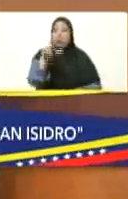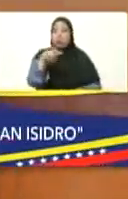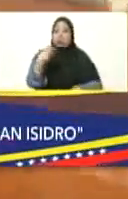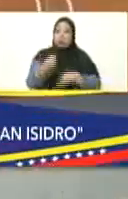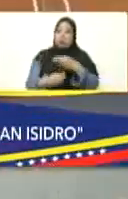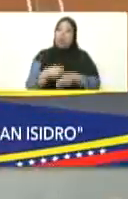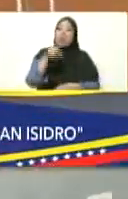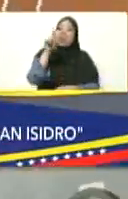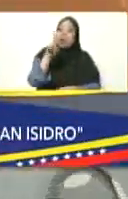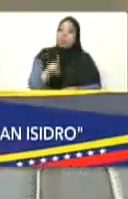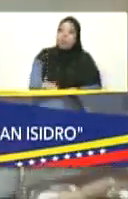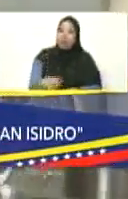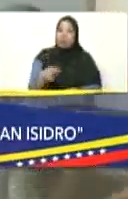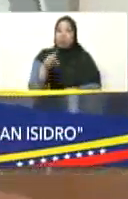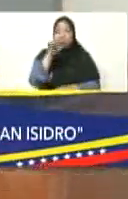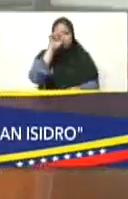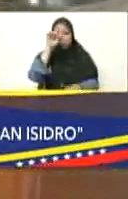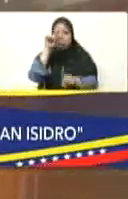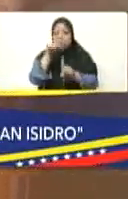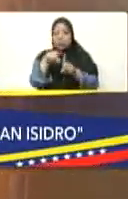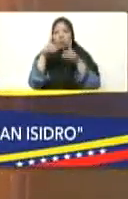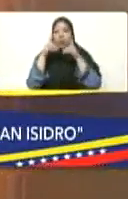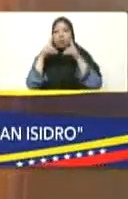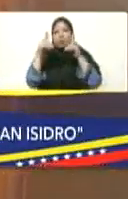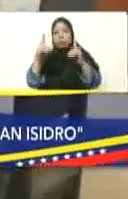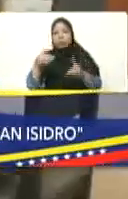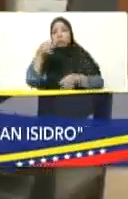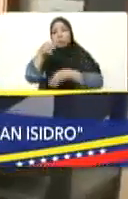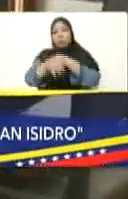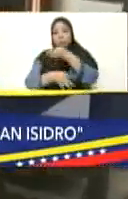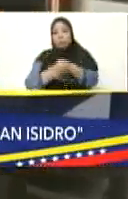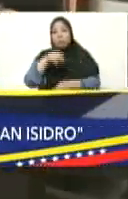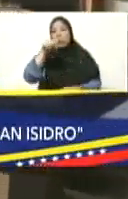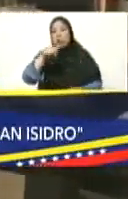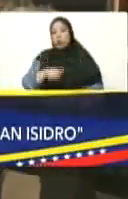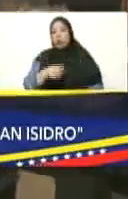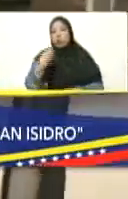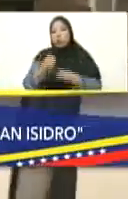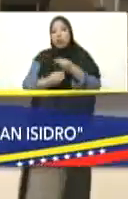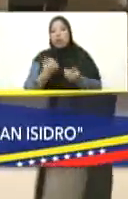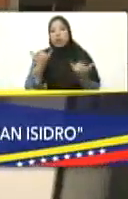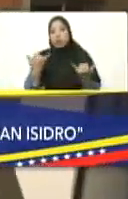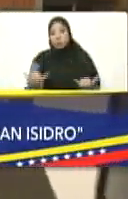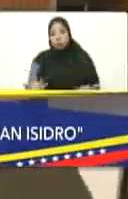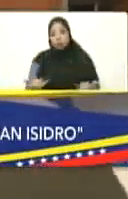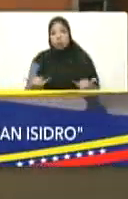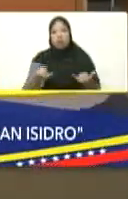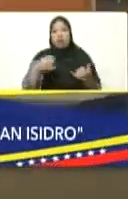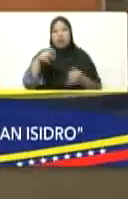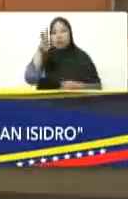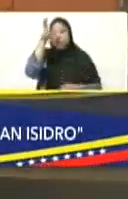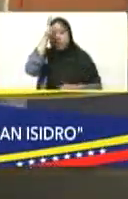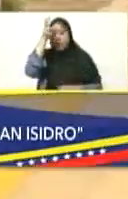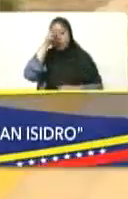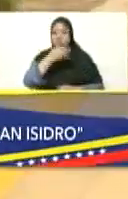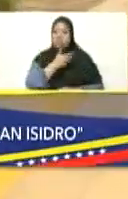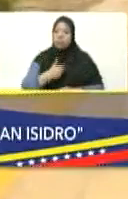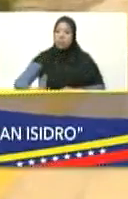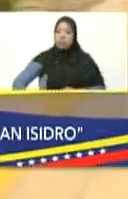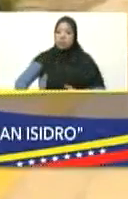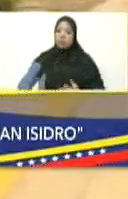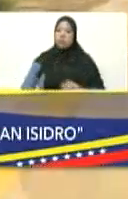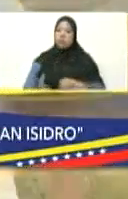para que también se dirija y pueda decirle los detalles de lo que hoy estamos haciendo aquí desde la costa oriental. Presidente.